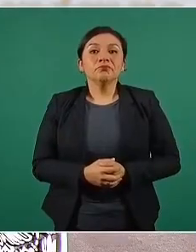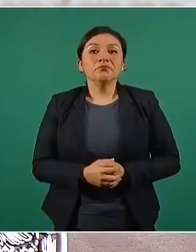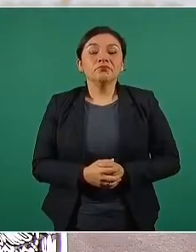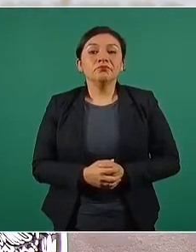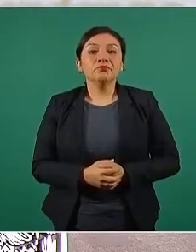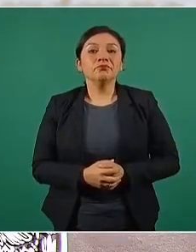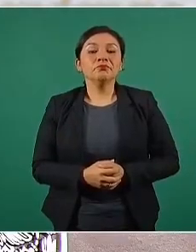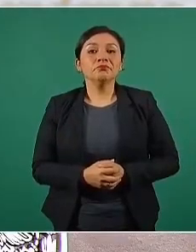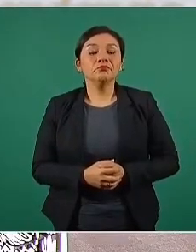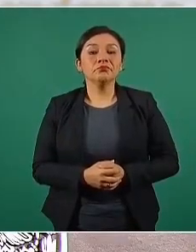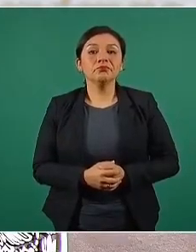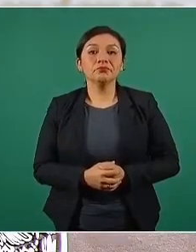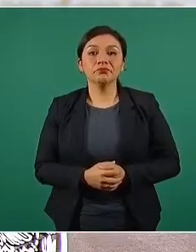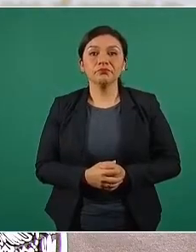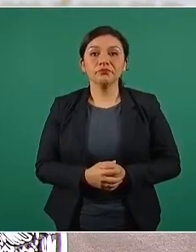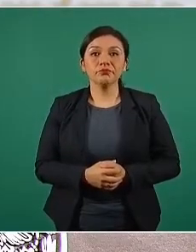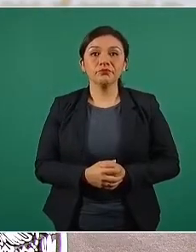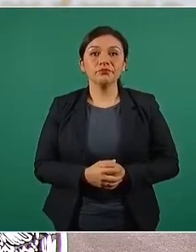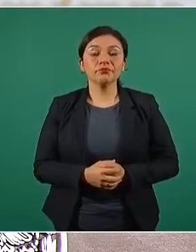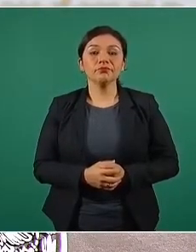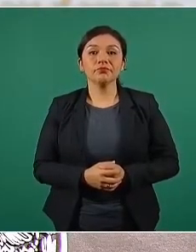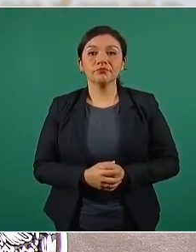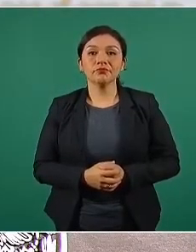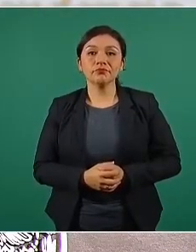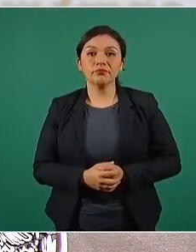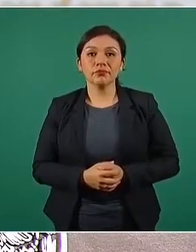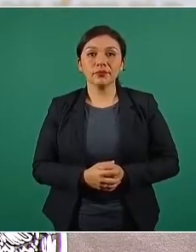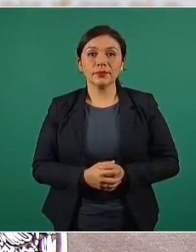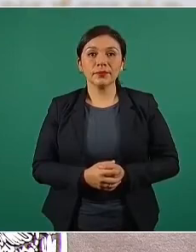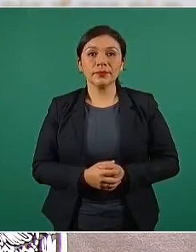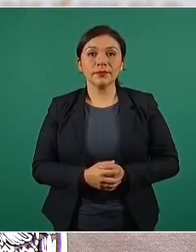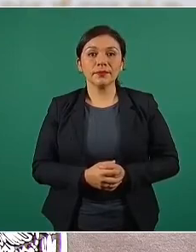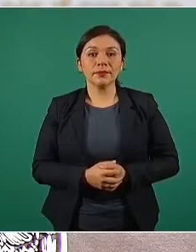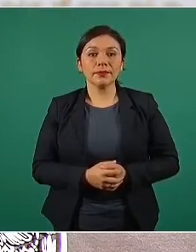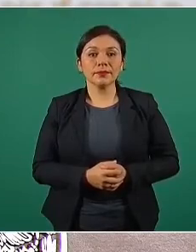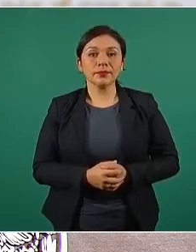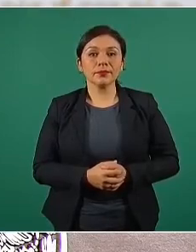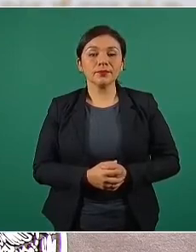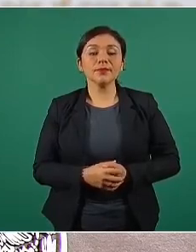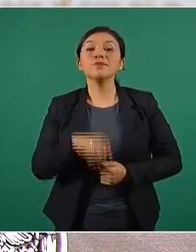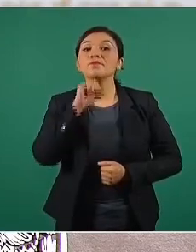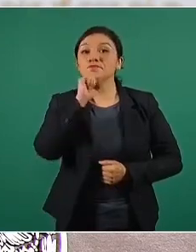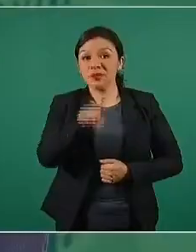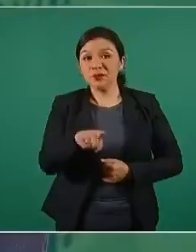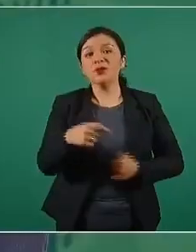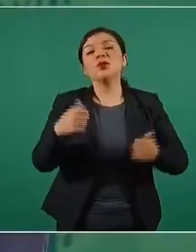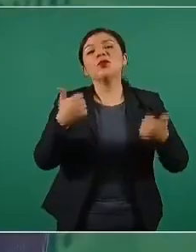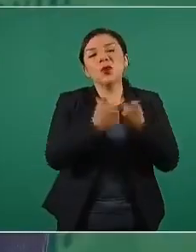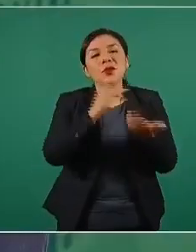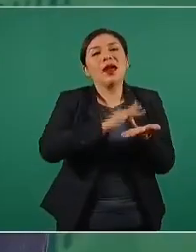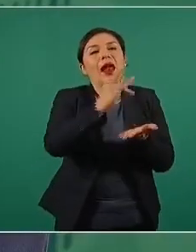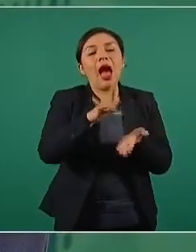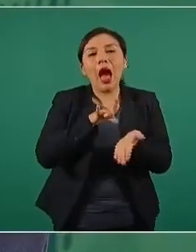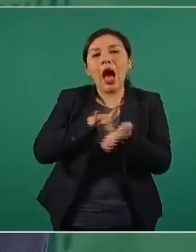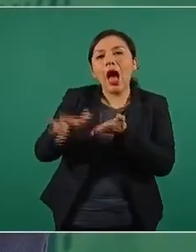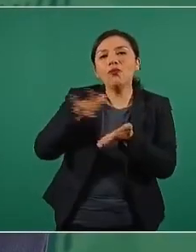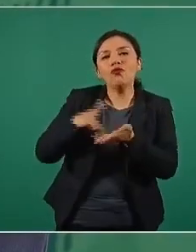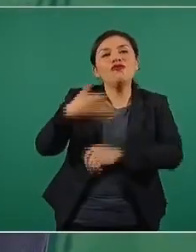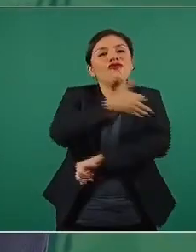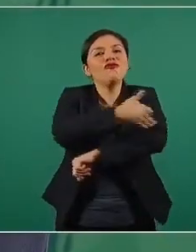con el apoyo de sus familias,